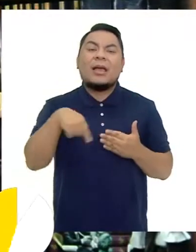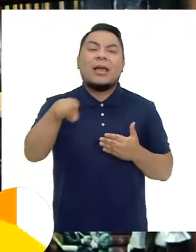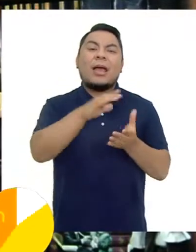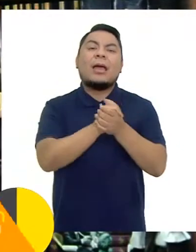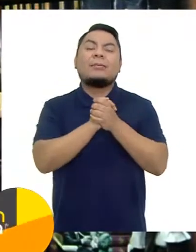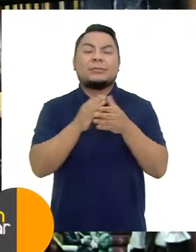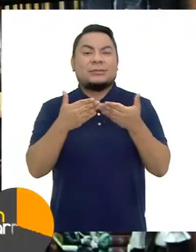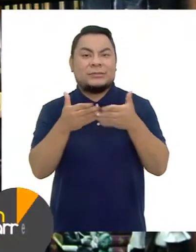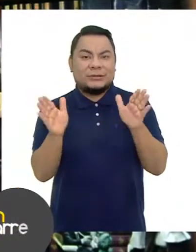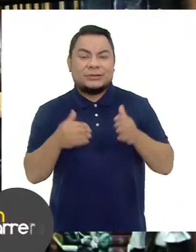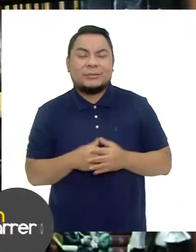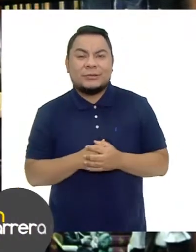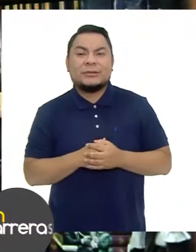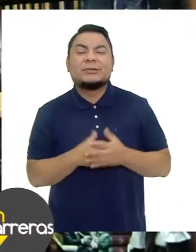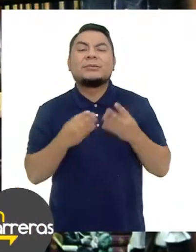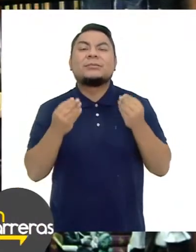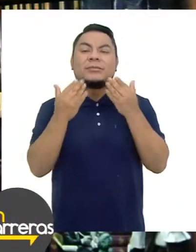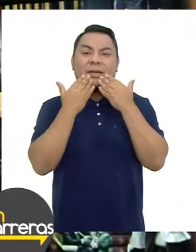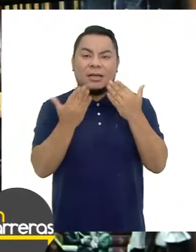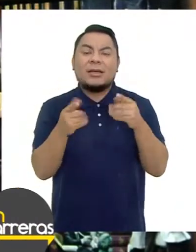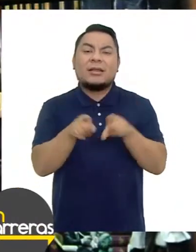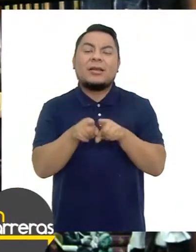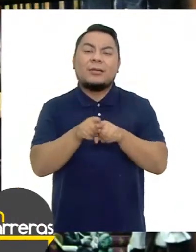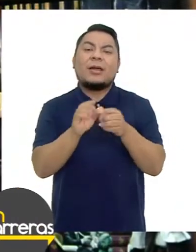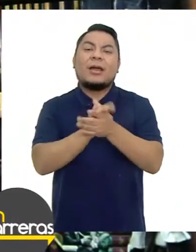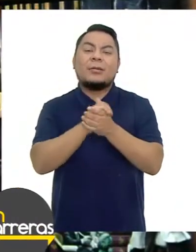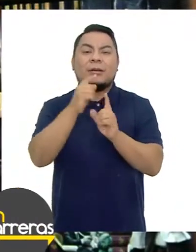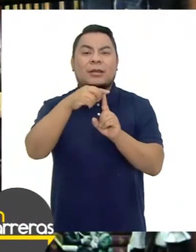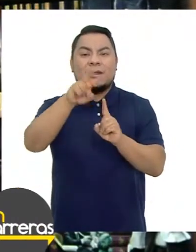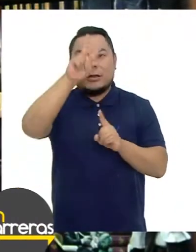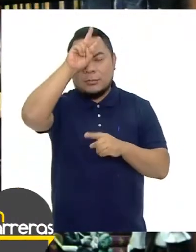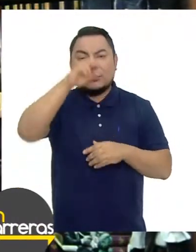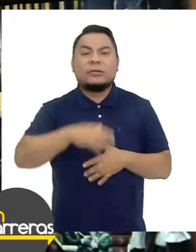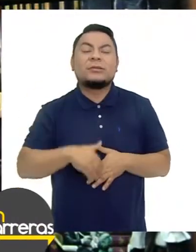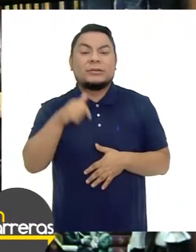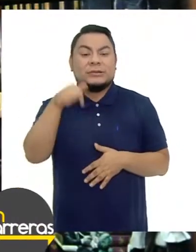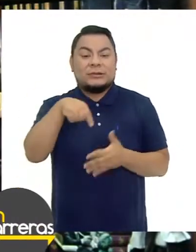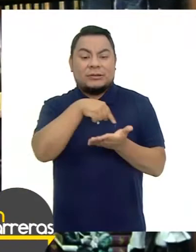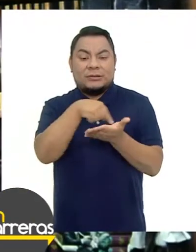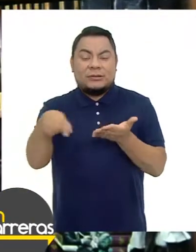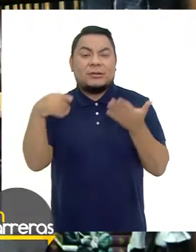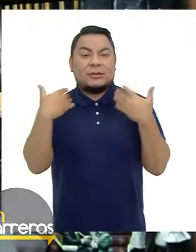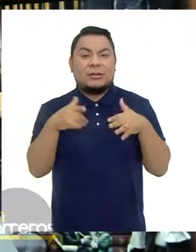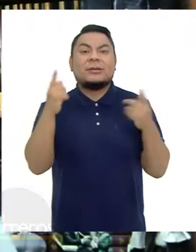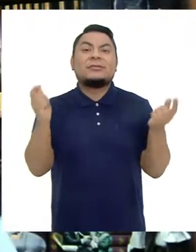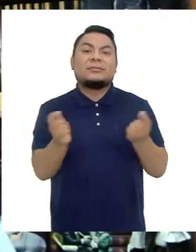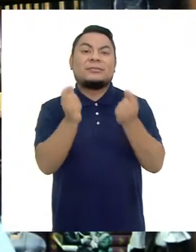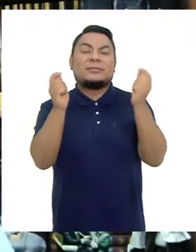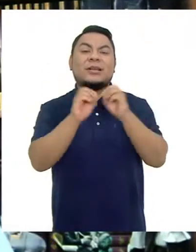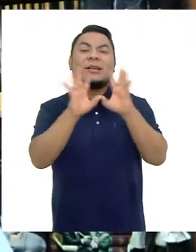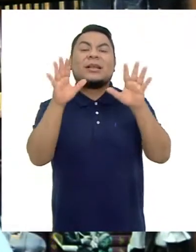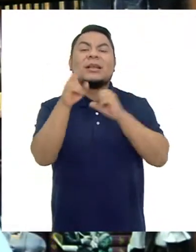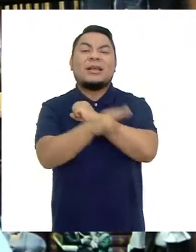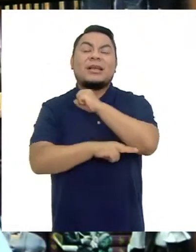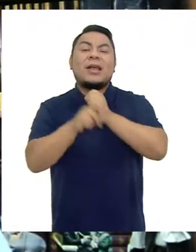gracias Amigos de Sin Barreras Muchas gracias Amigos de TV Perú En esta semana Que se ha comemorado El día nacional De la